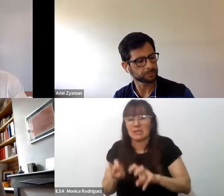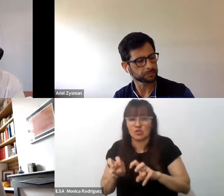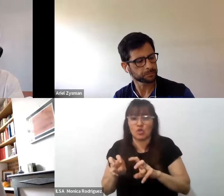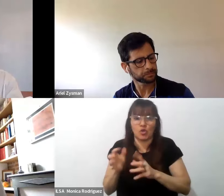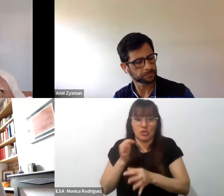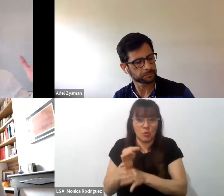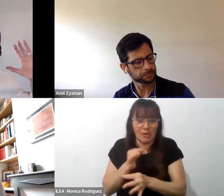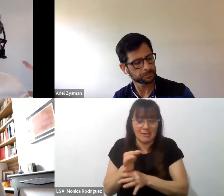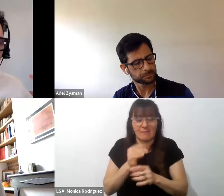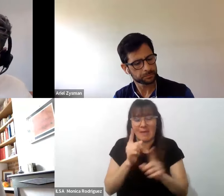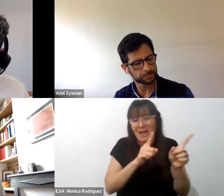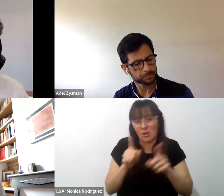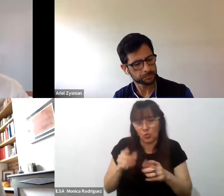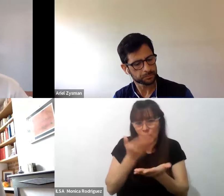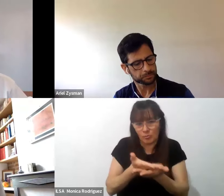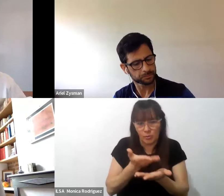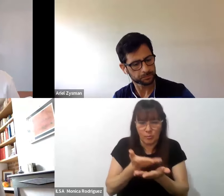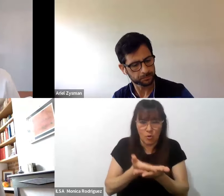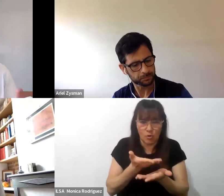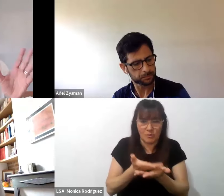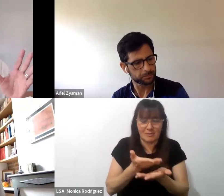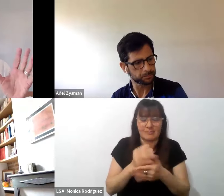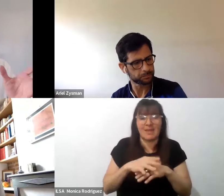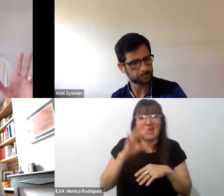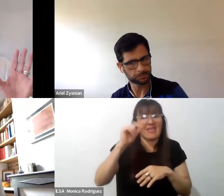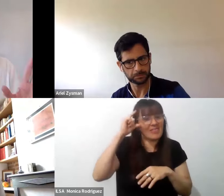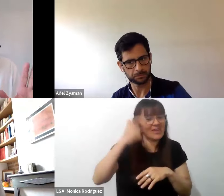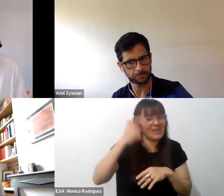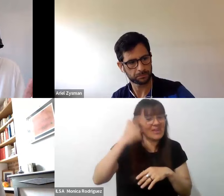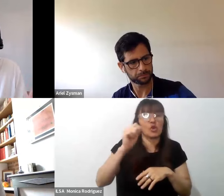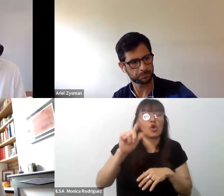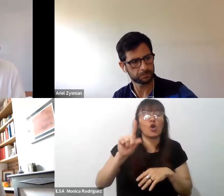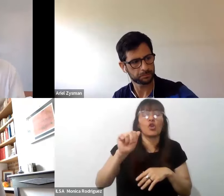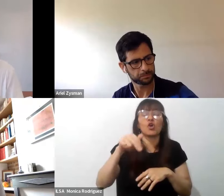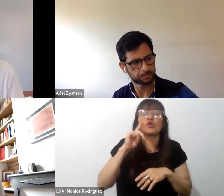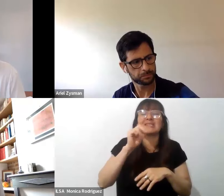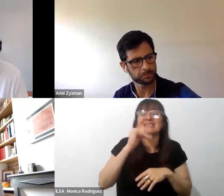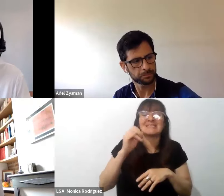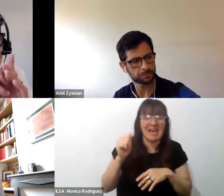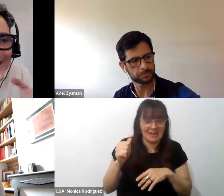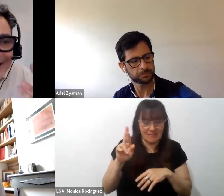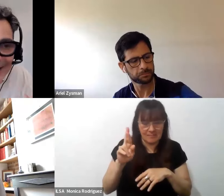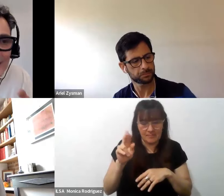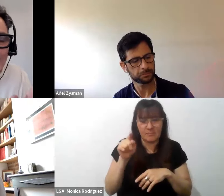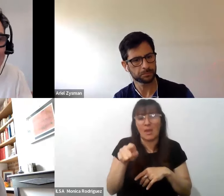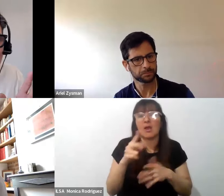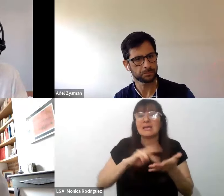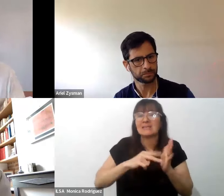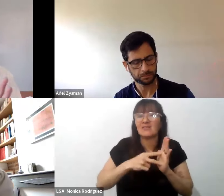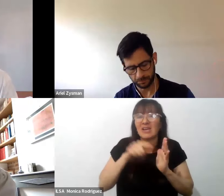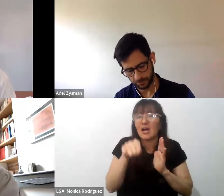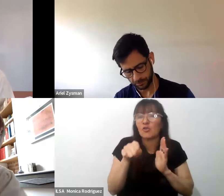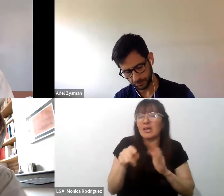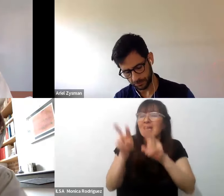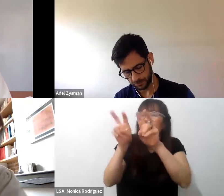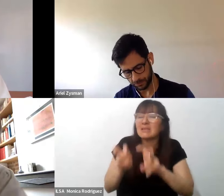proponen y que resuena acerca que nos detengamos acerca del significado que tiene esta idea de investigar